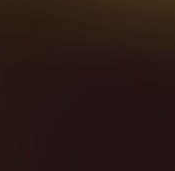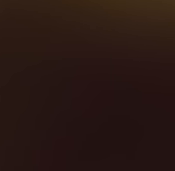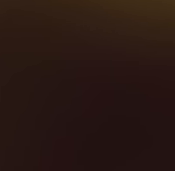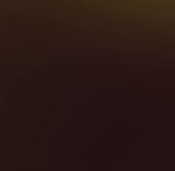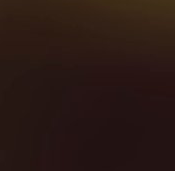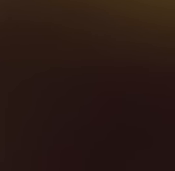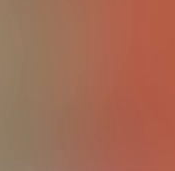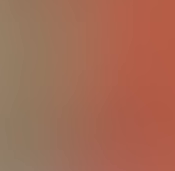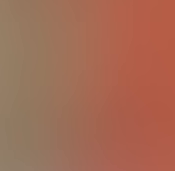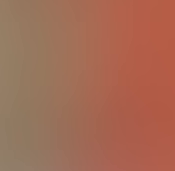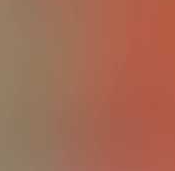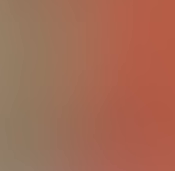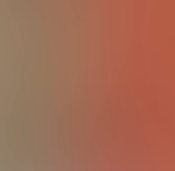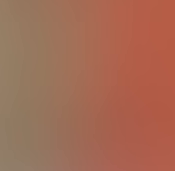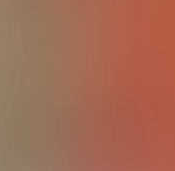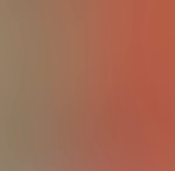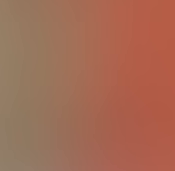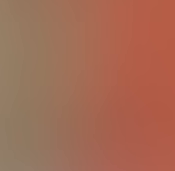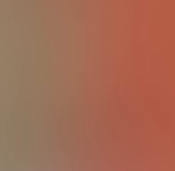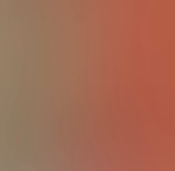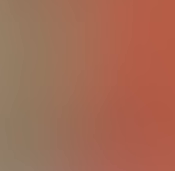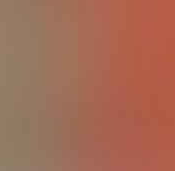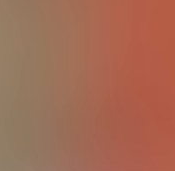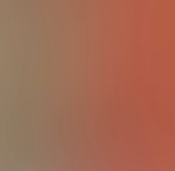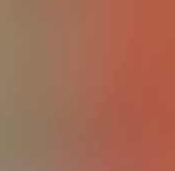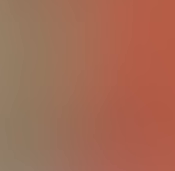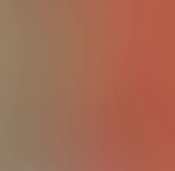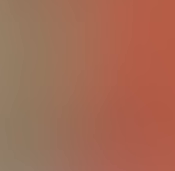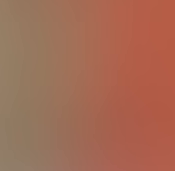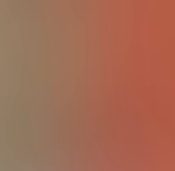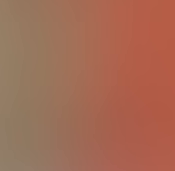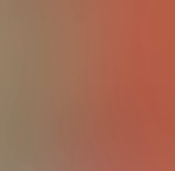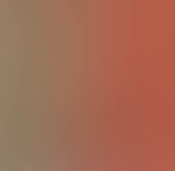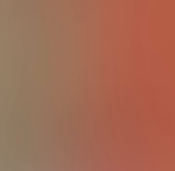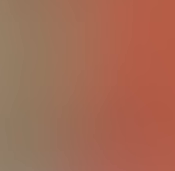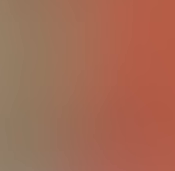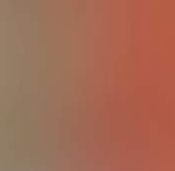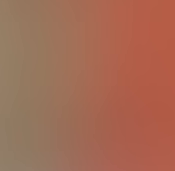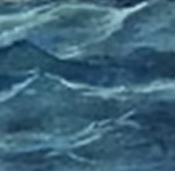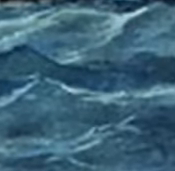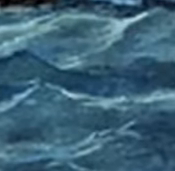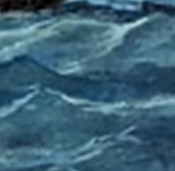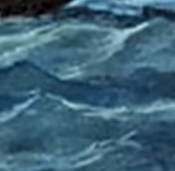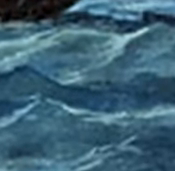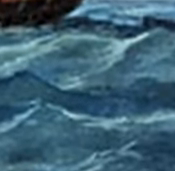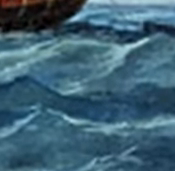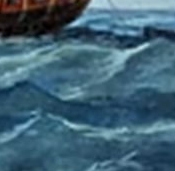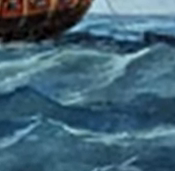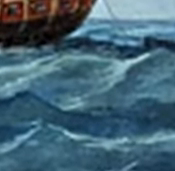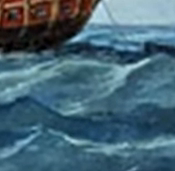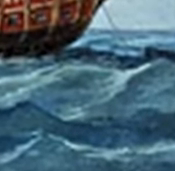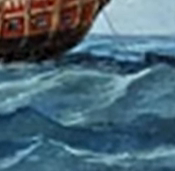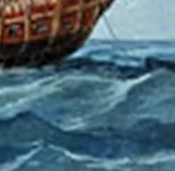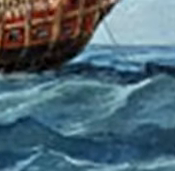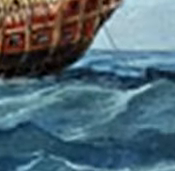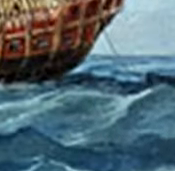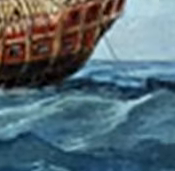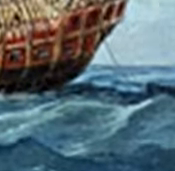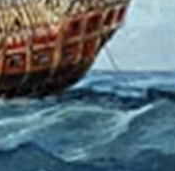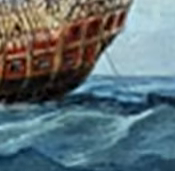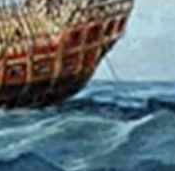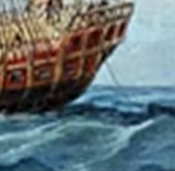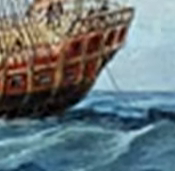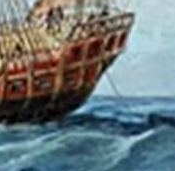buscar una ruta naval, basado en la acertada hipótesis de que la tierra era redonda. Su principal objetivo era